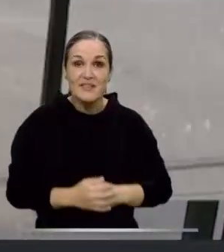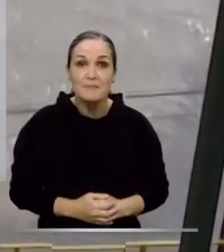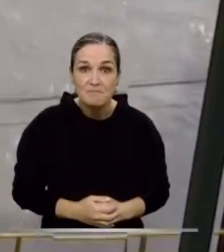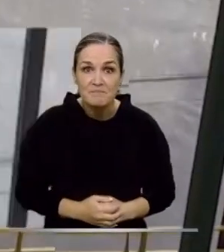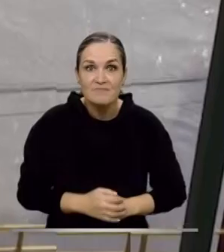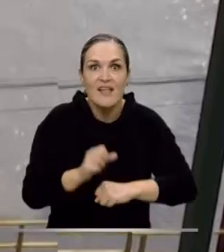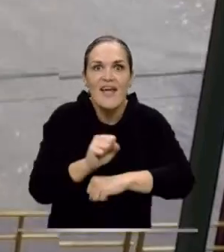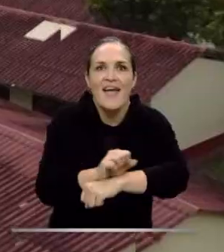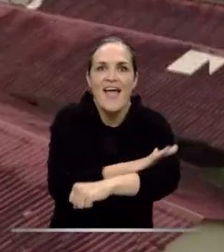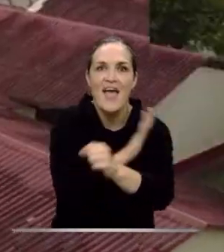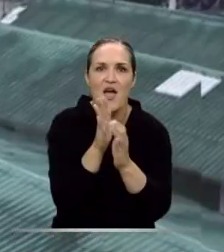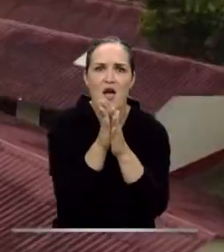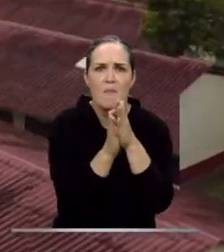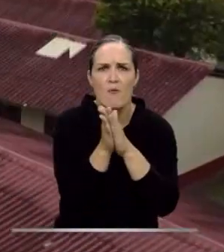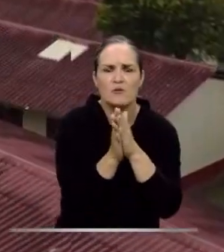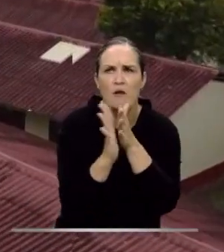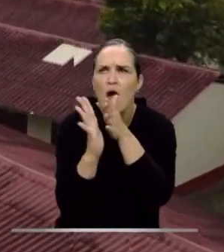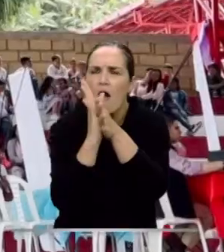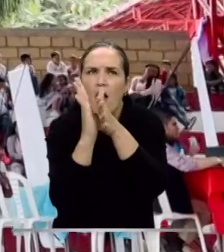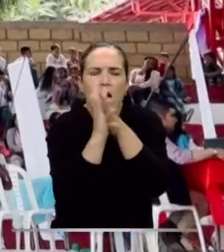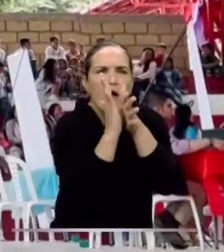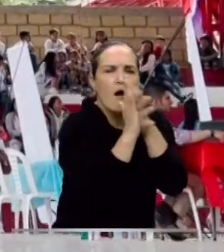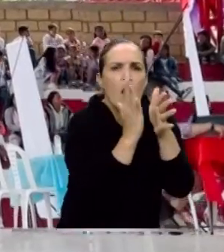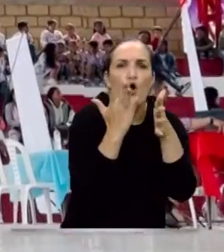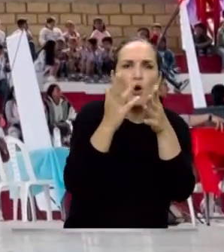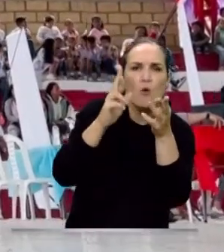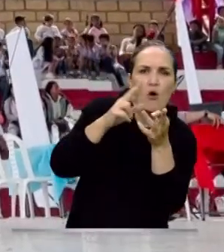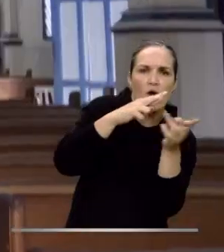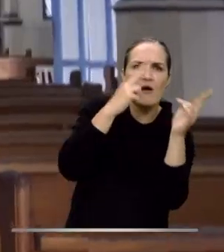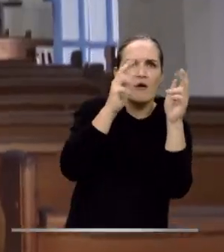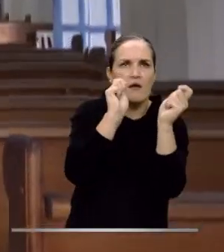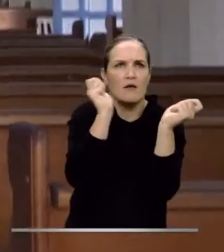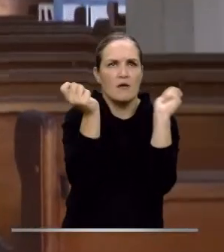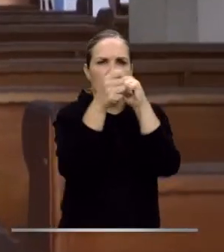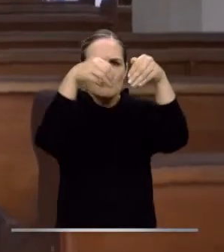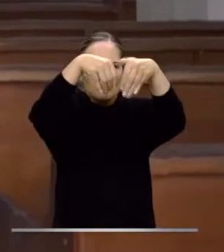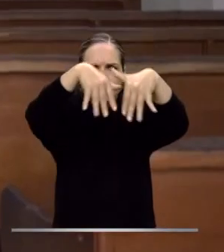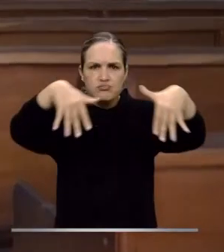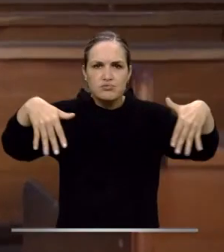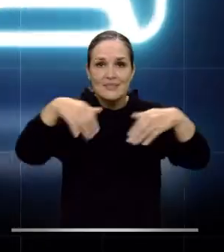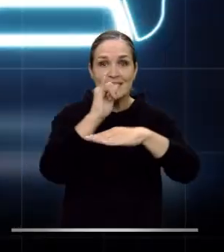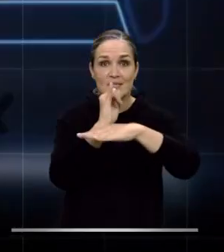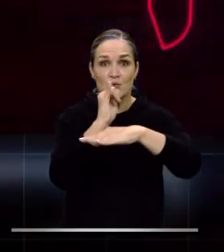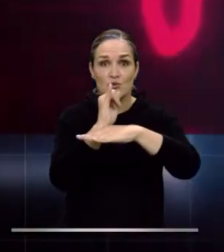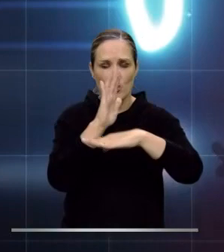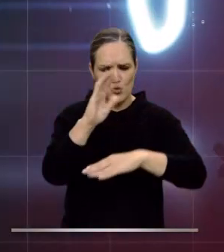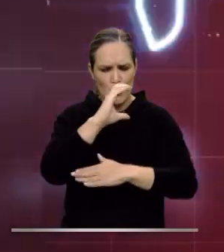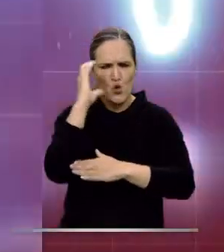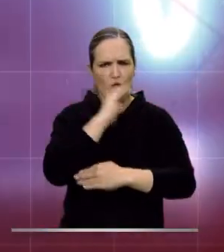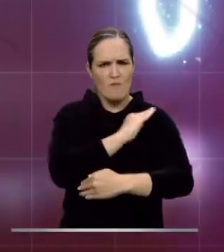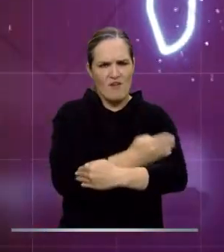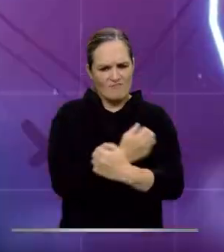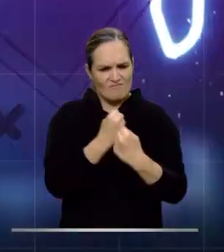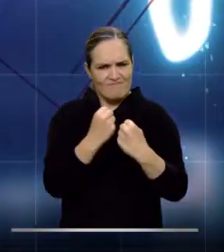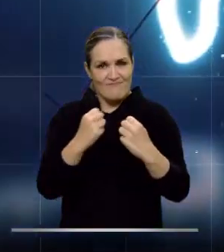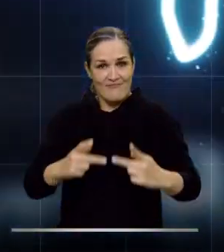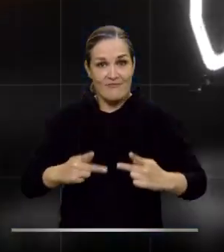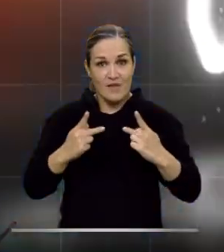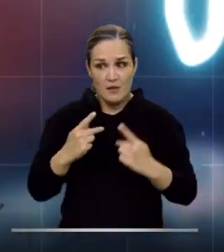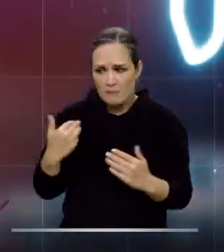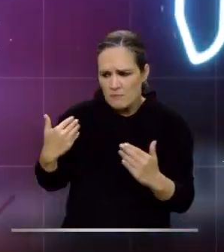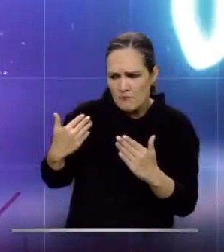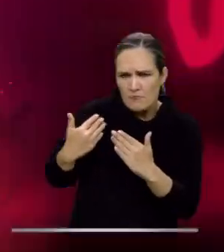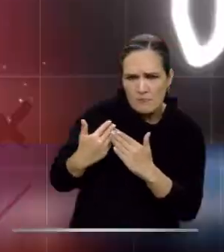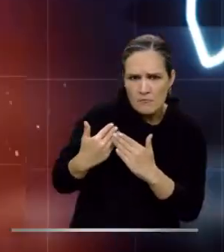Este es un emocionante viaje a través del rediseño institucional en Colombia Potencia de la Vida. En el último año, el país ha